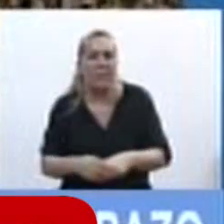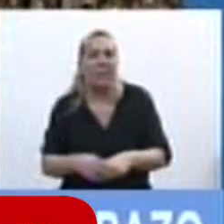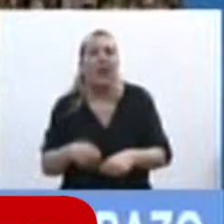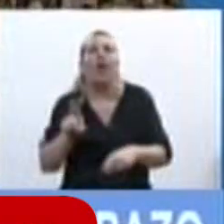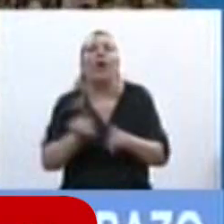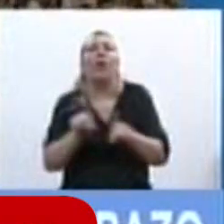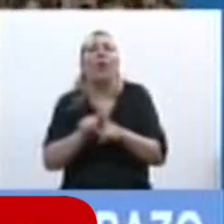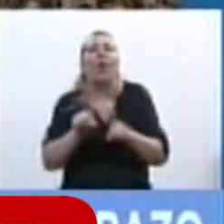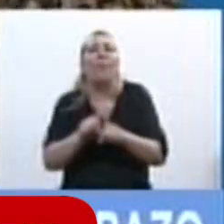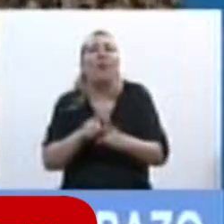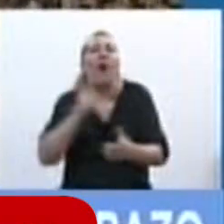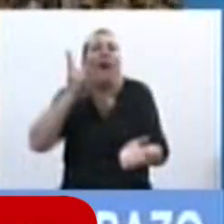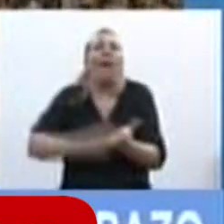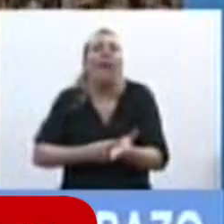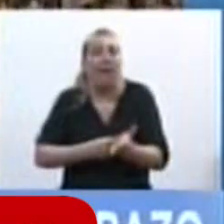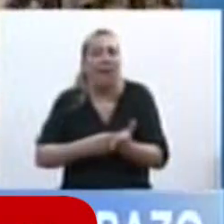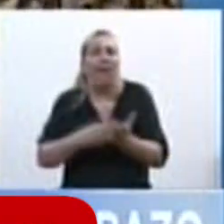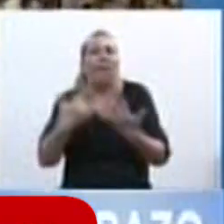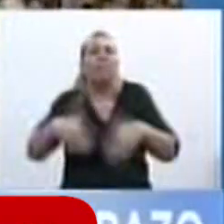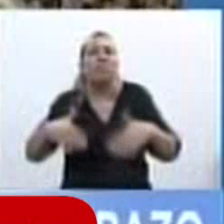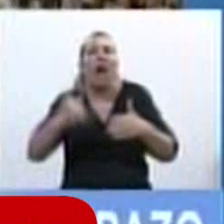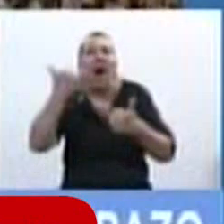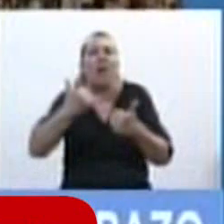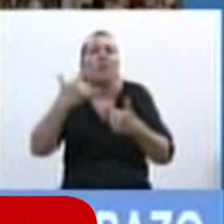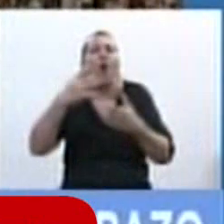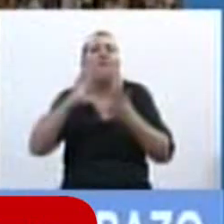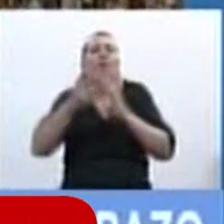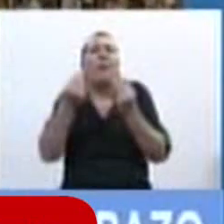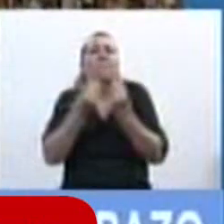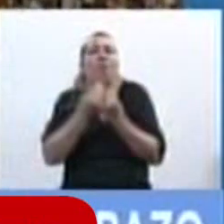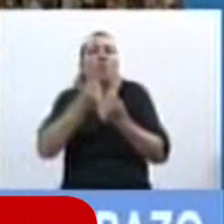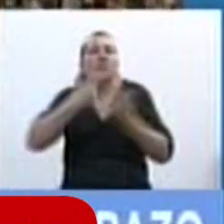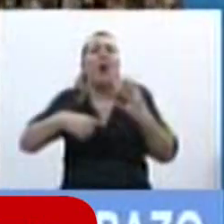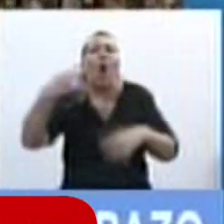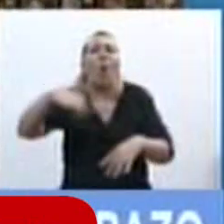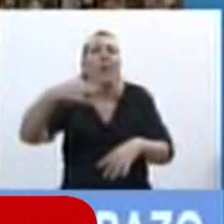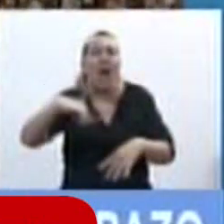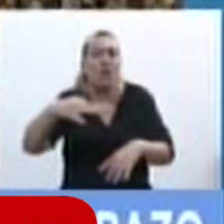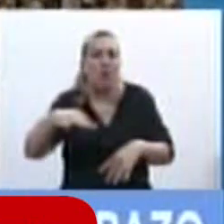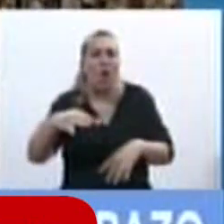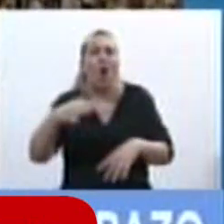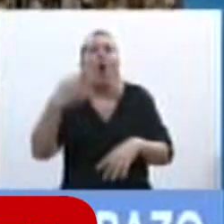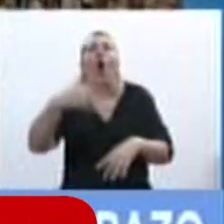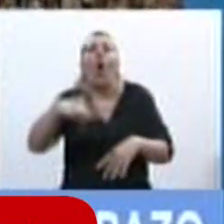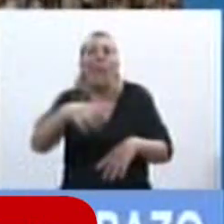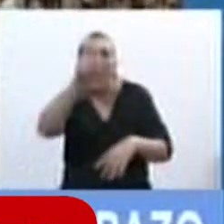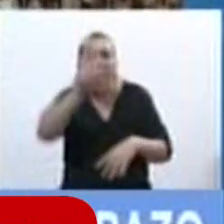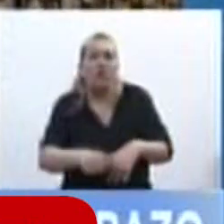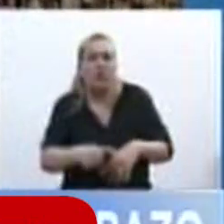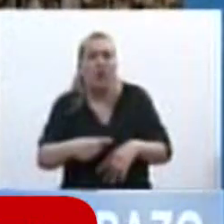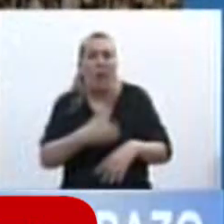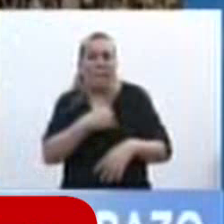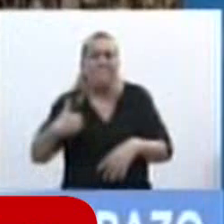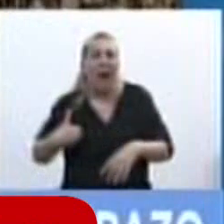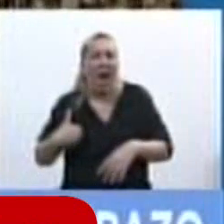impone una larga y gravosa serie de obligaciones la obligación de convertirse en madre contra su